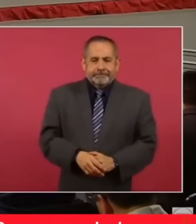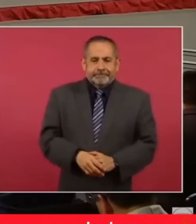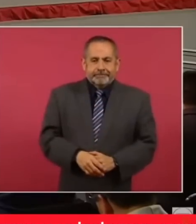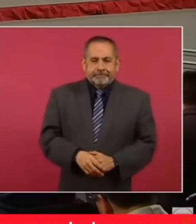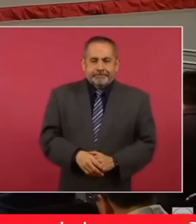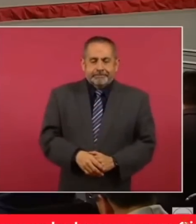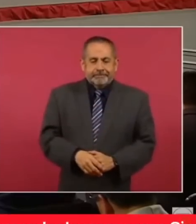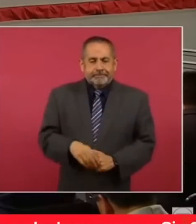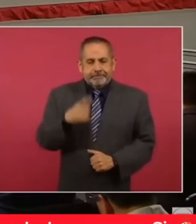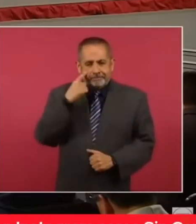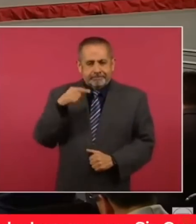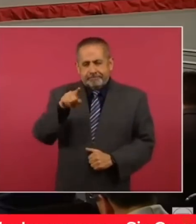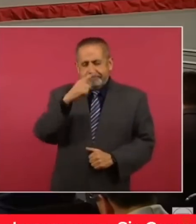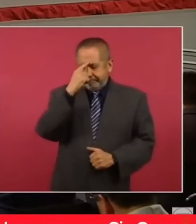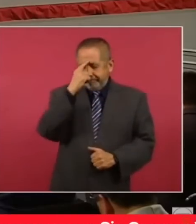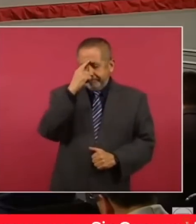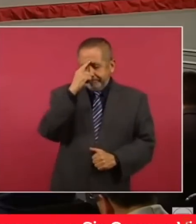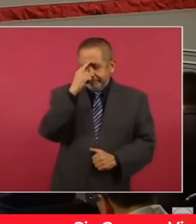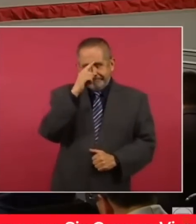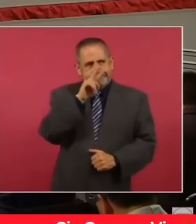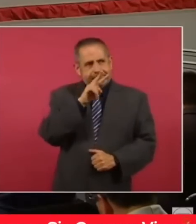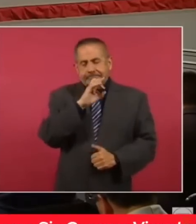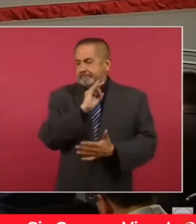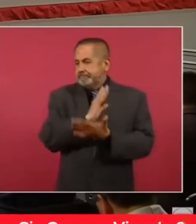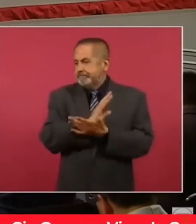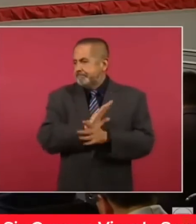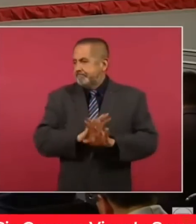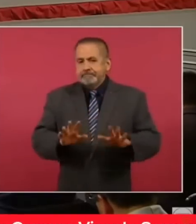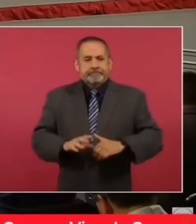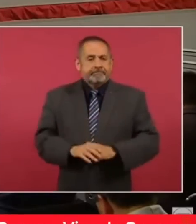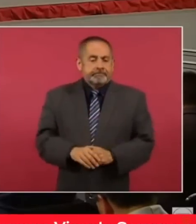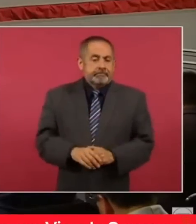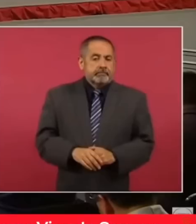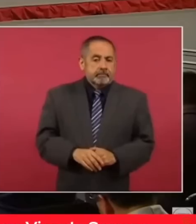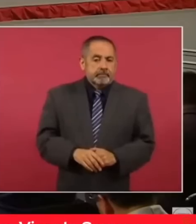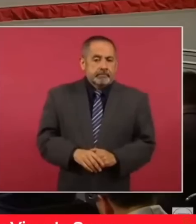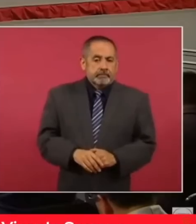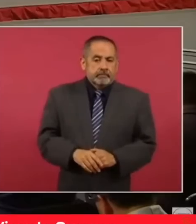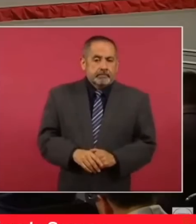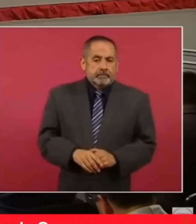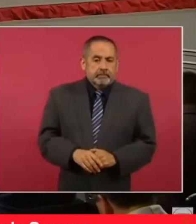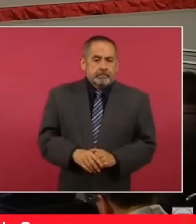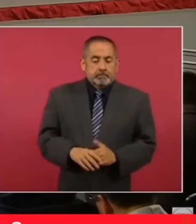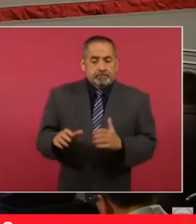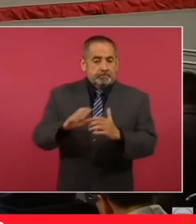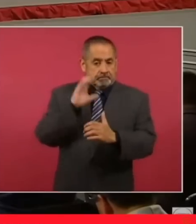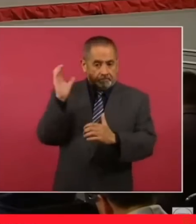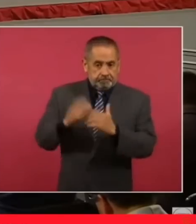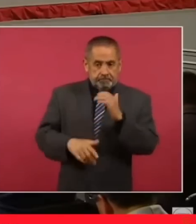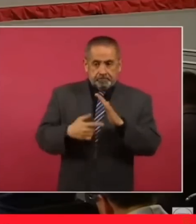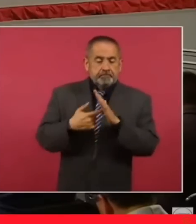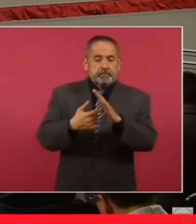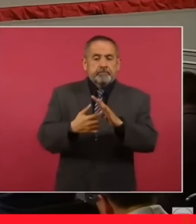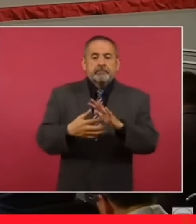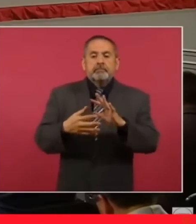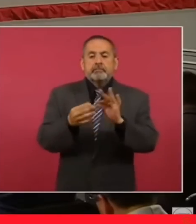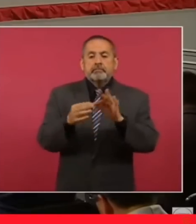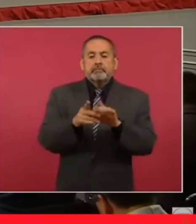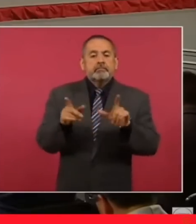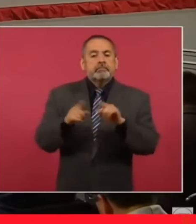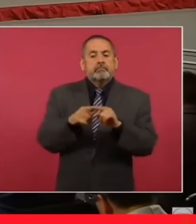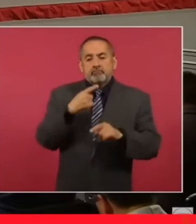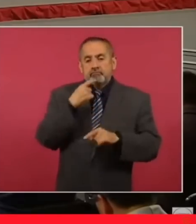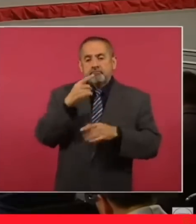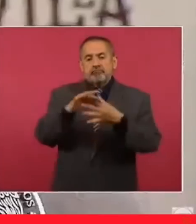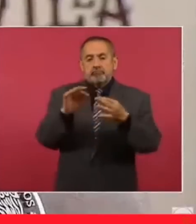Para que usted saque sus conclusiones. Y bueno, para cerrar la sección, solo queremos hacer